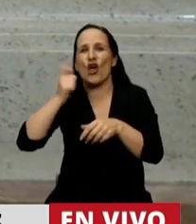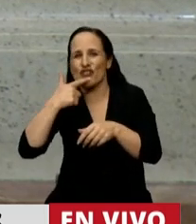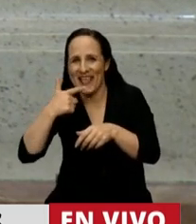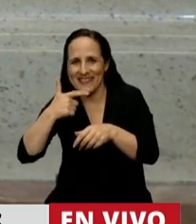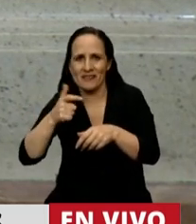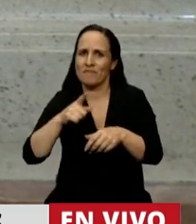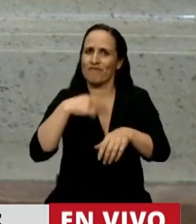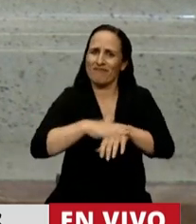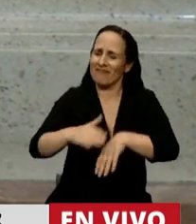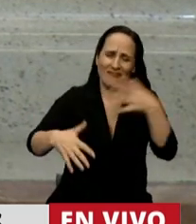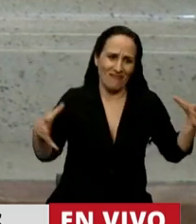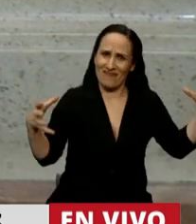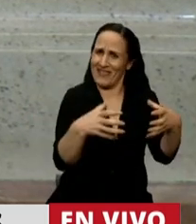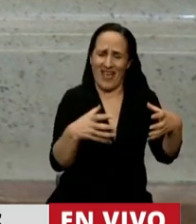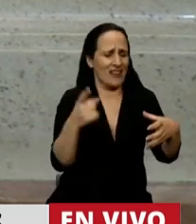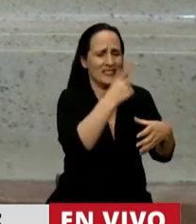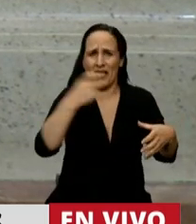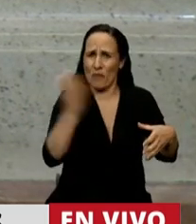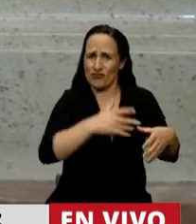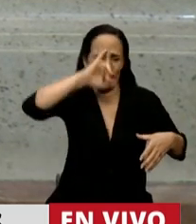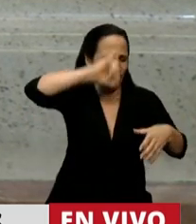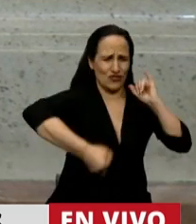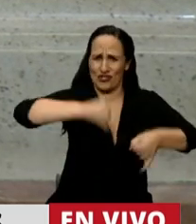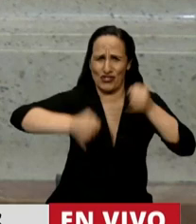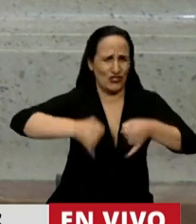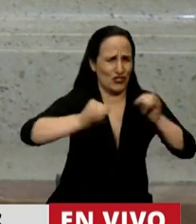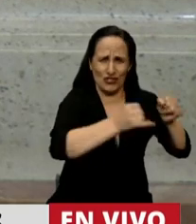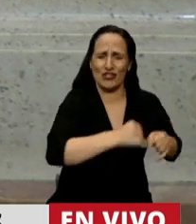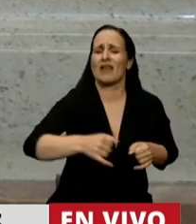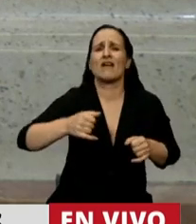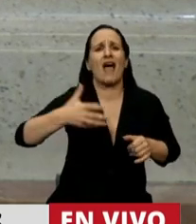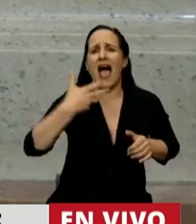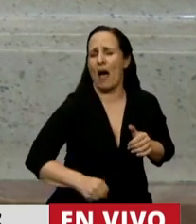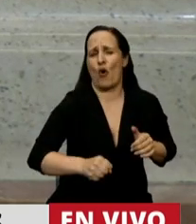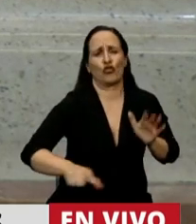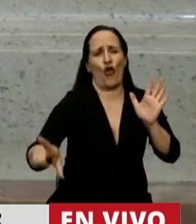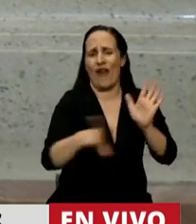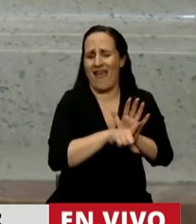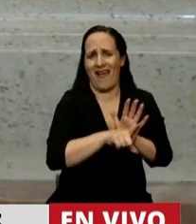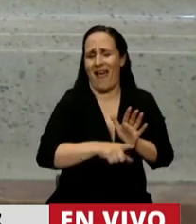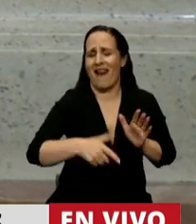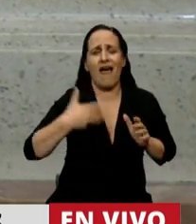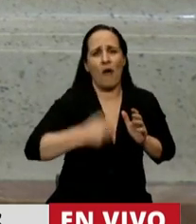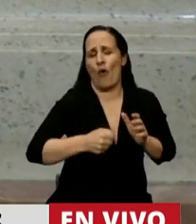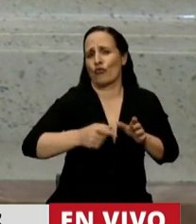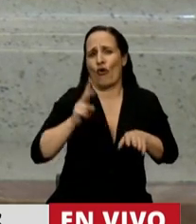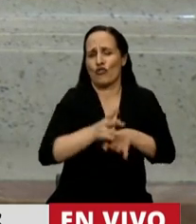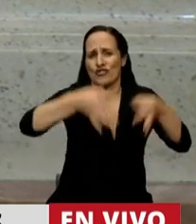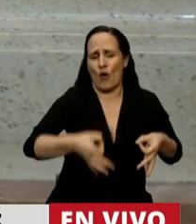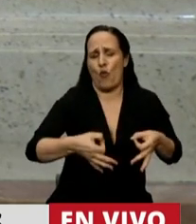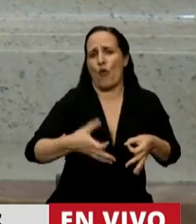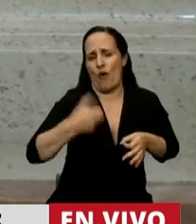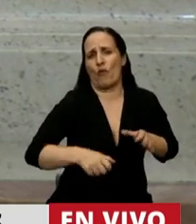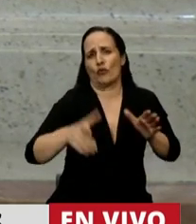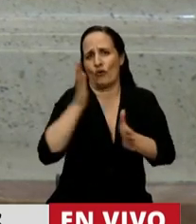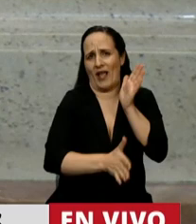100% por el aborto legal, seguro y gratuito. Decimos,